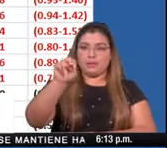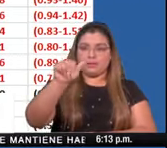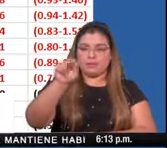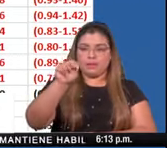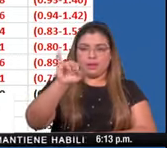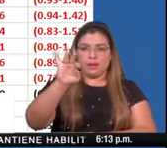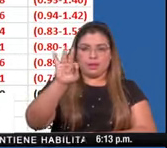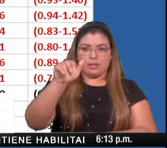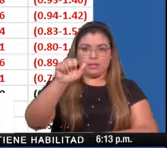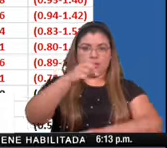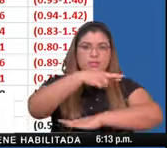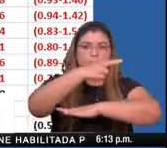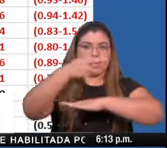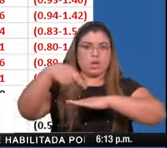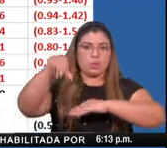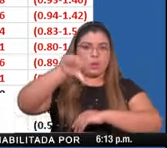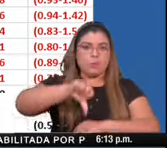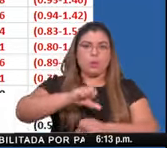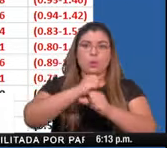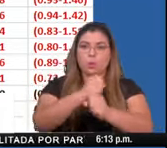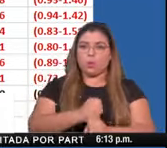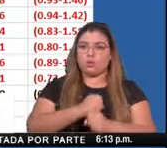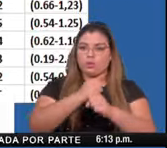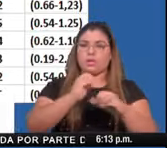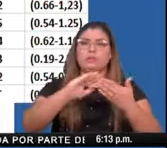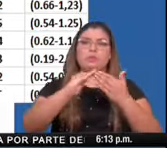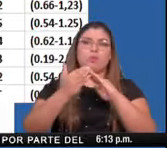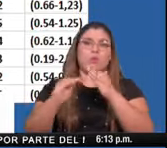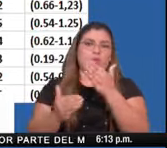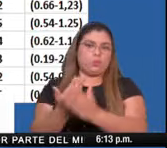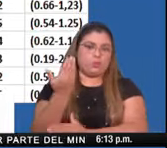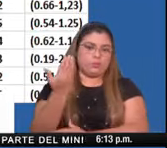Río Abajo, Juan Díaz y Pueblo Nuevo.